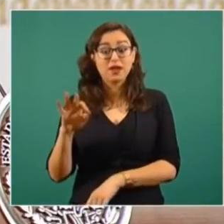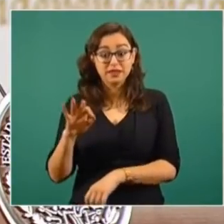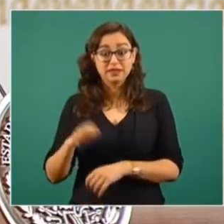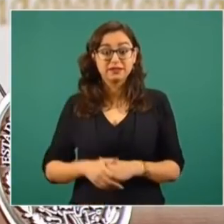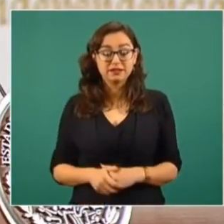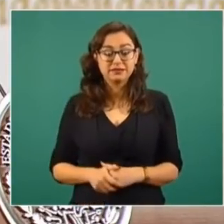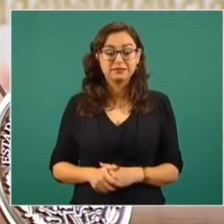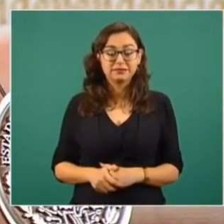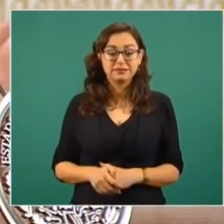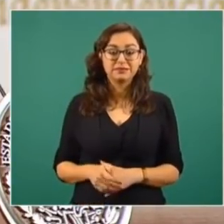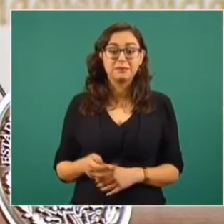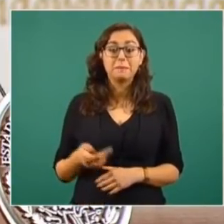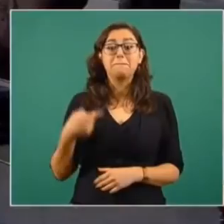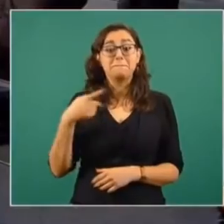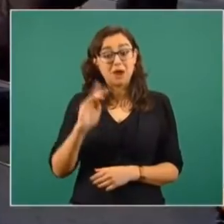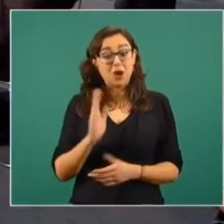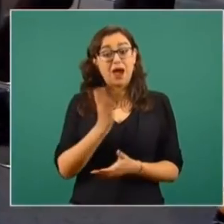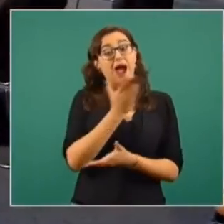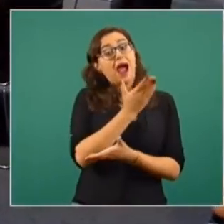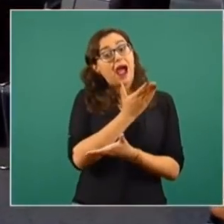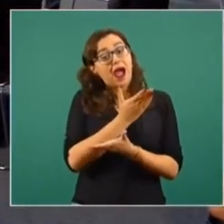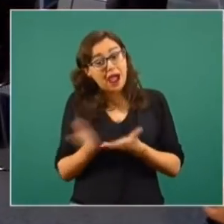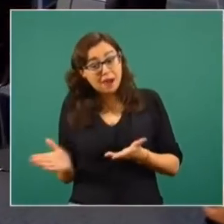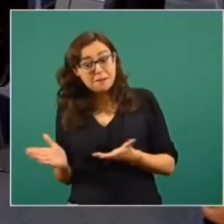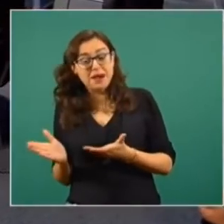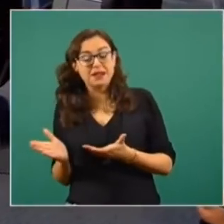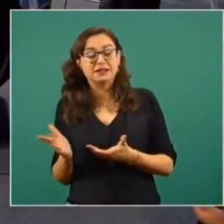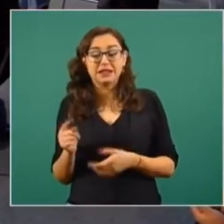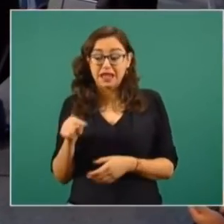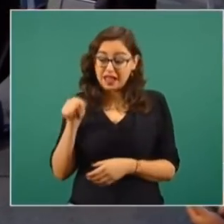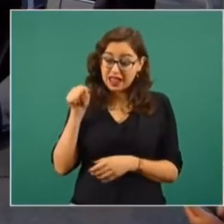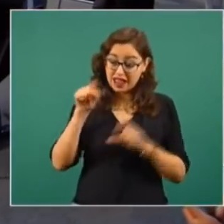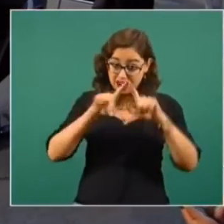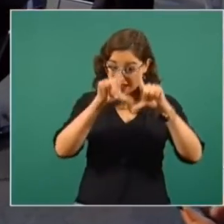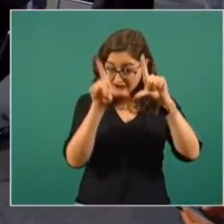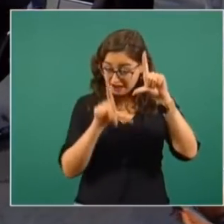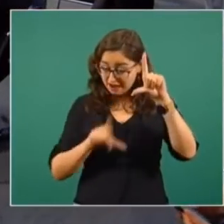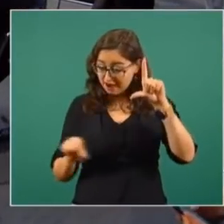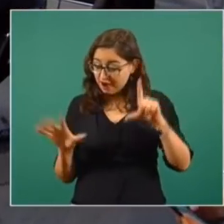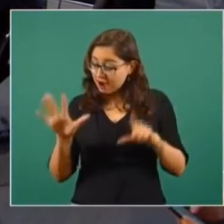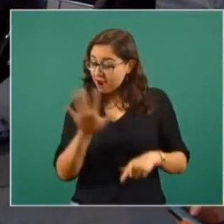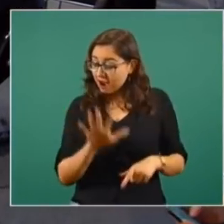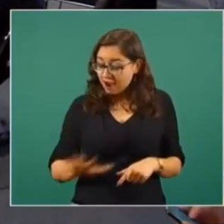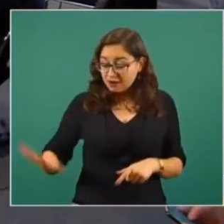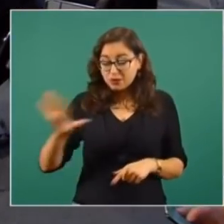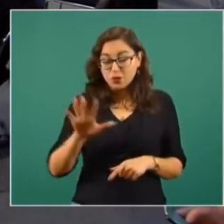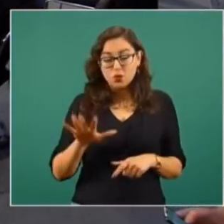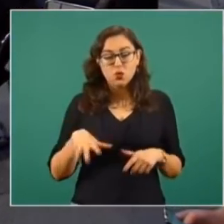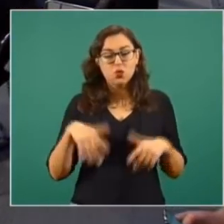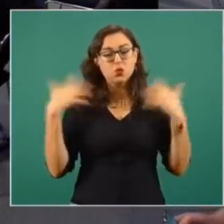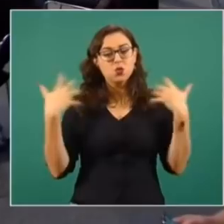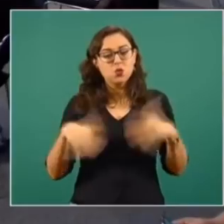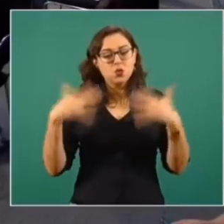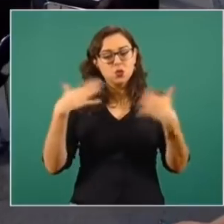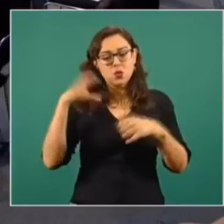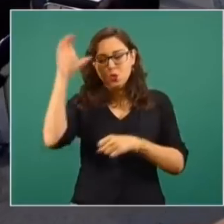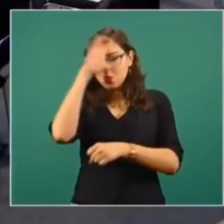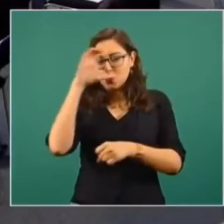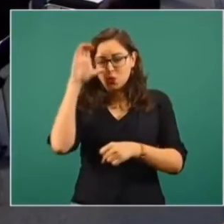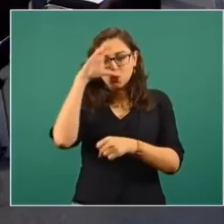Pero, por si fuese poco, allá hay un potencial cultural,